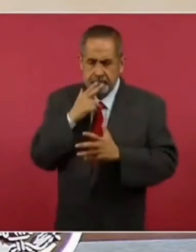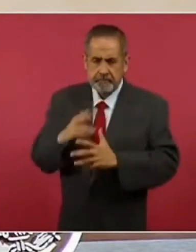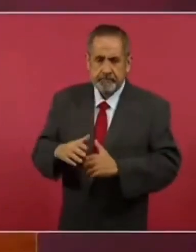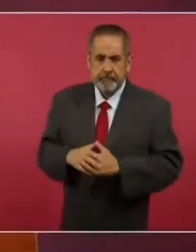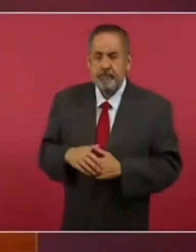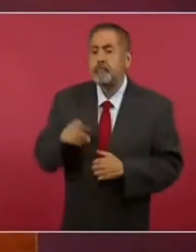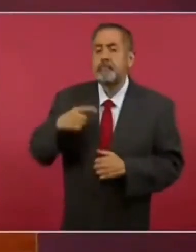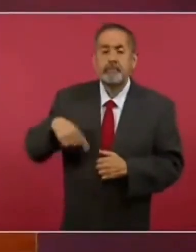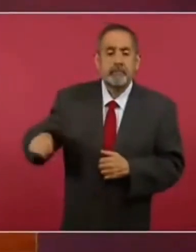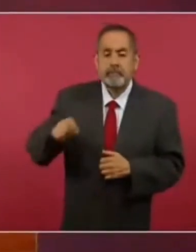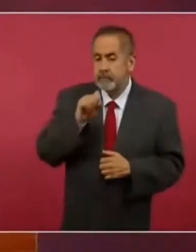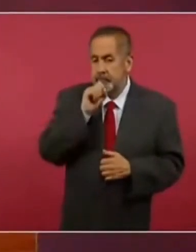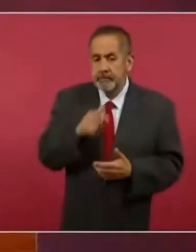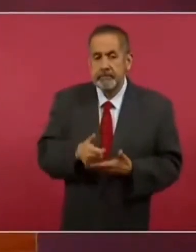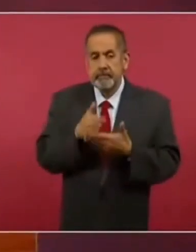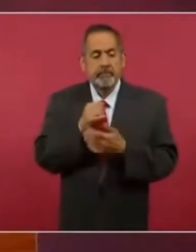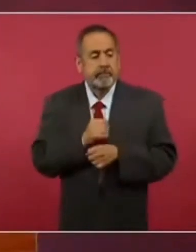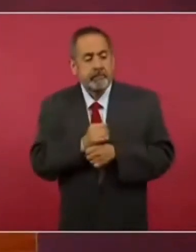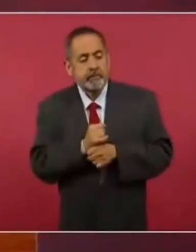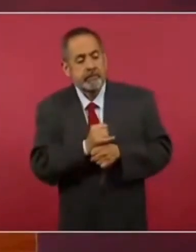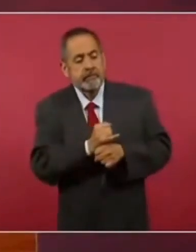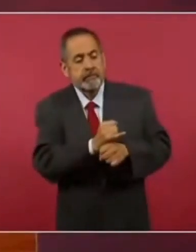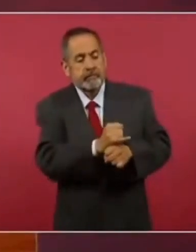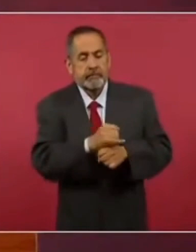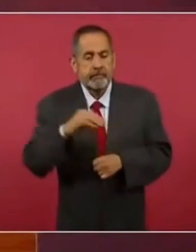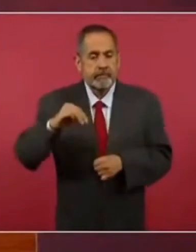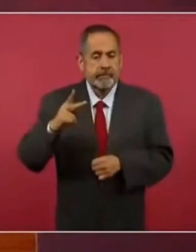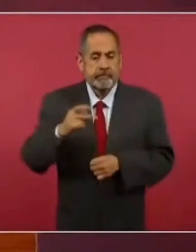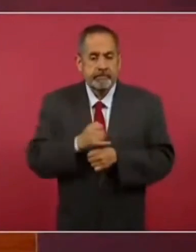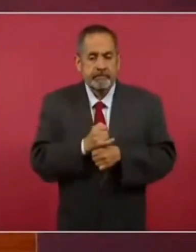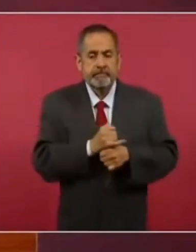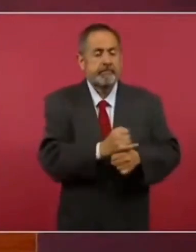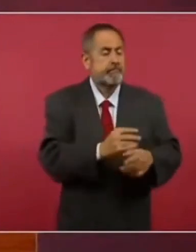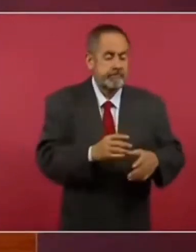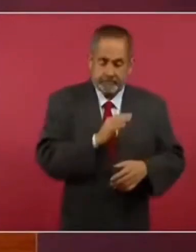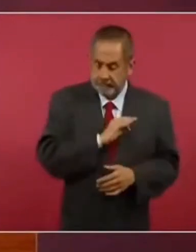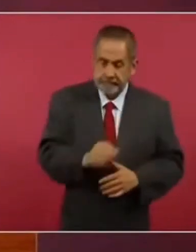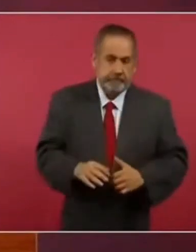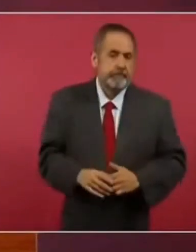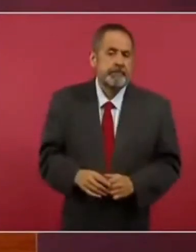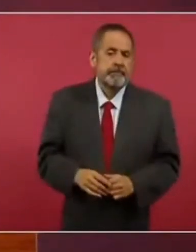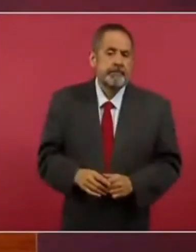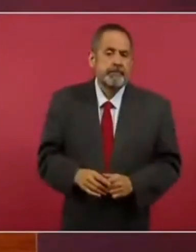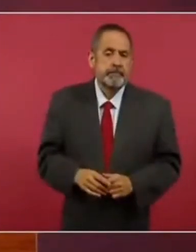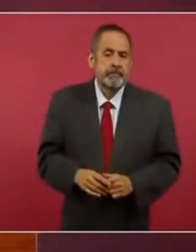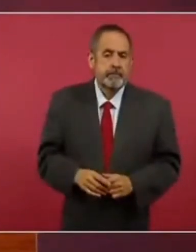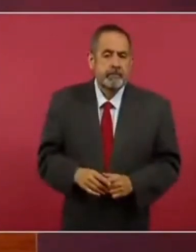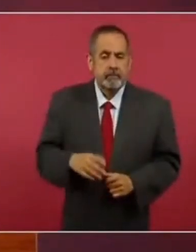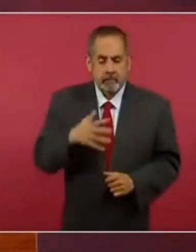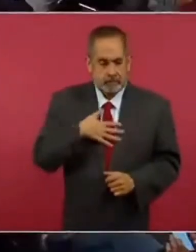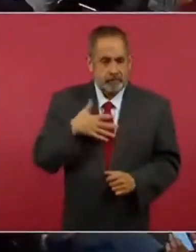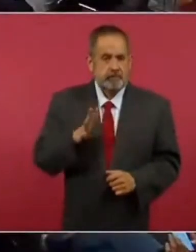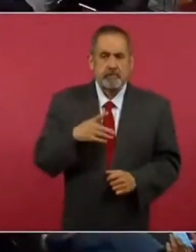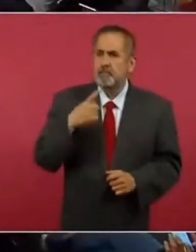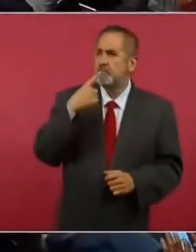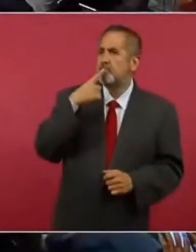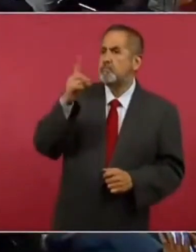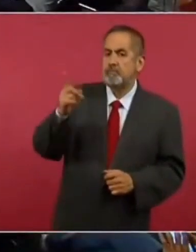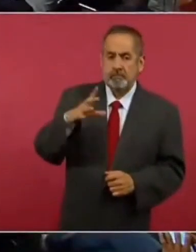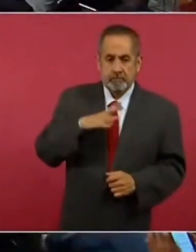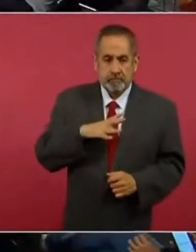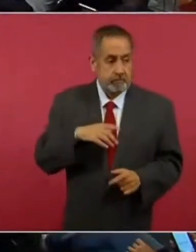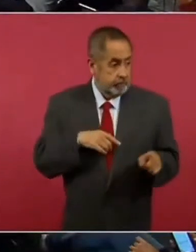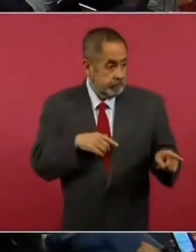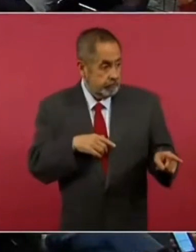de investigación ministerial. Hoy hemos presentado las denuncias cuando tenemos